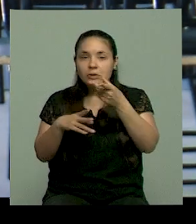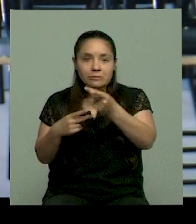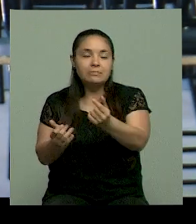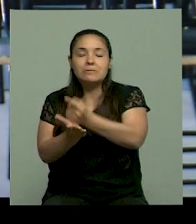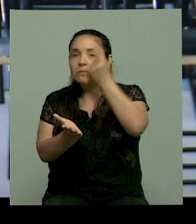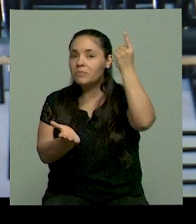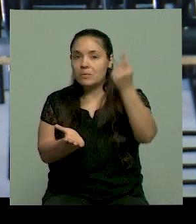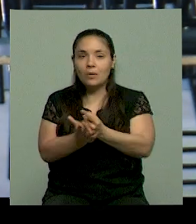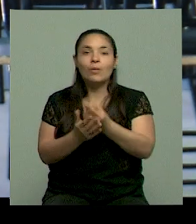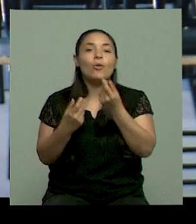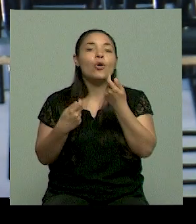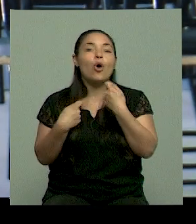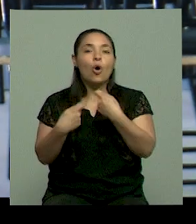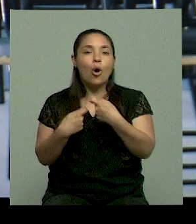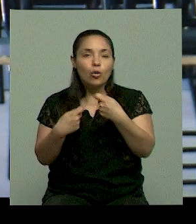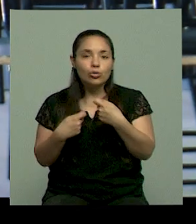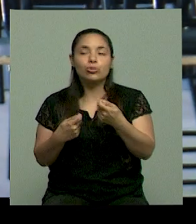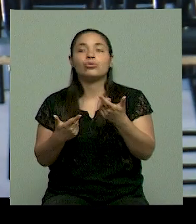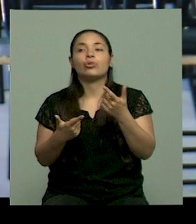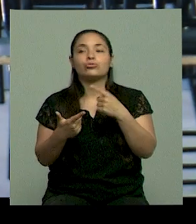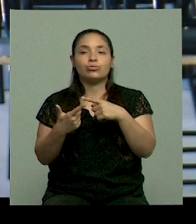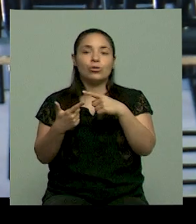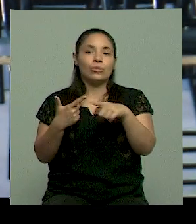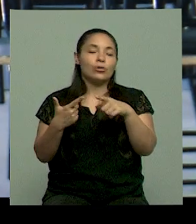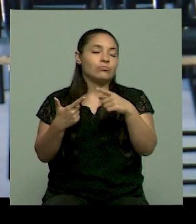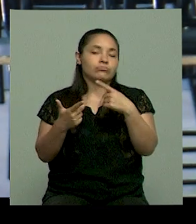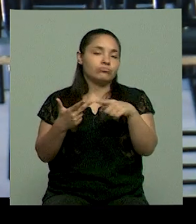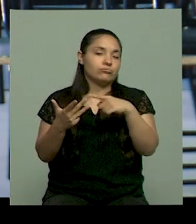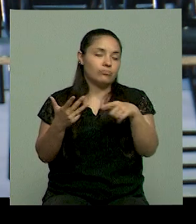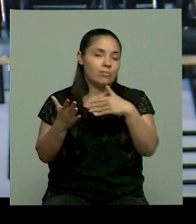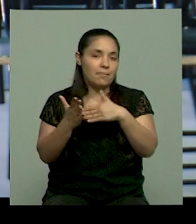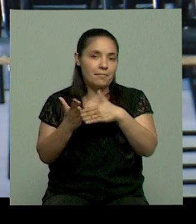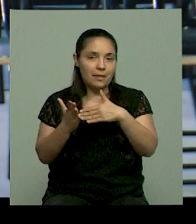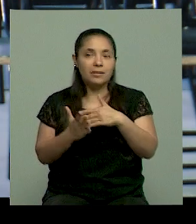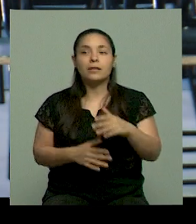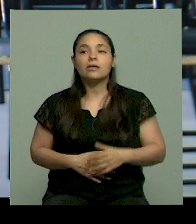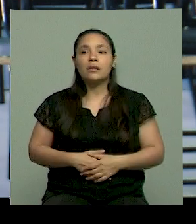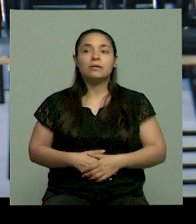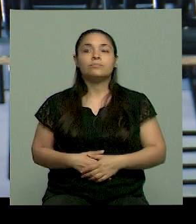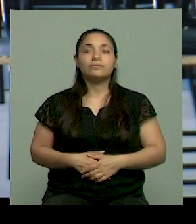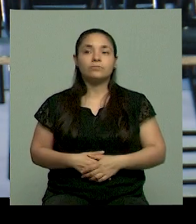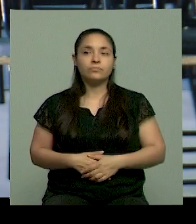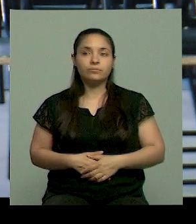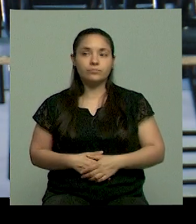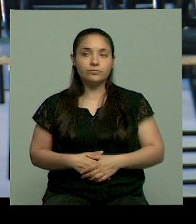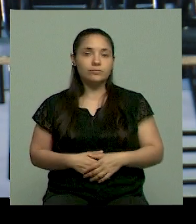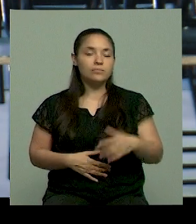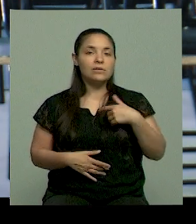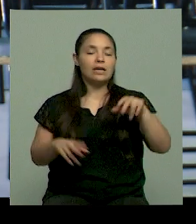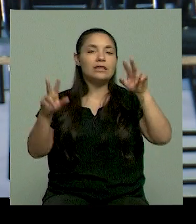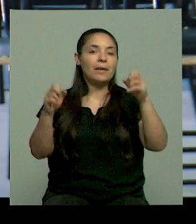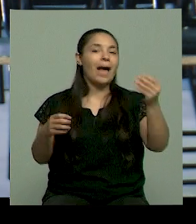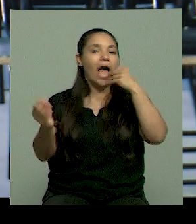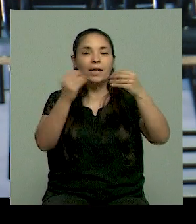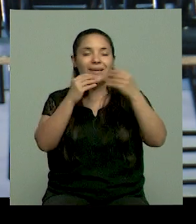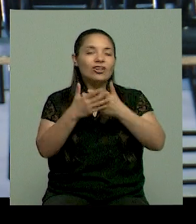ellos, por una cuestión de costo, cultural, como quieras llamarle. Por ende, ¿cómo es la alimentación generalizada